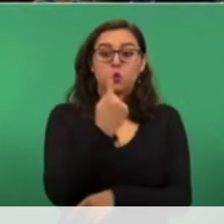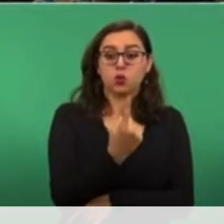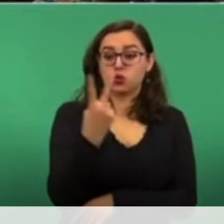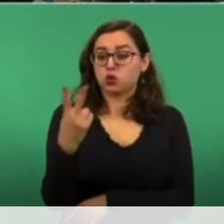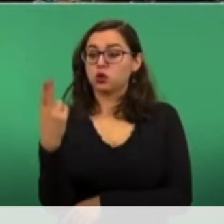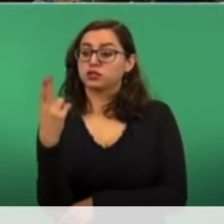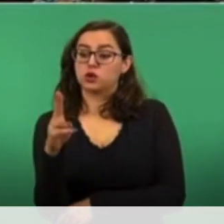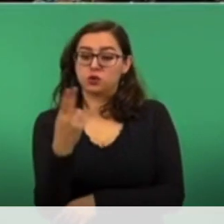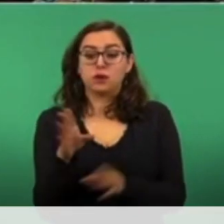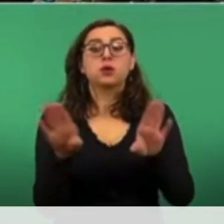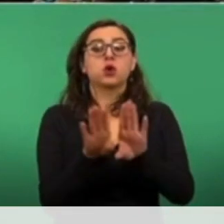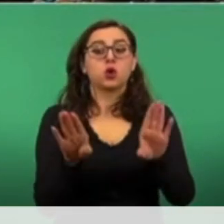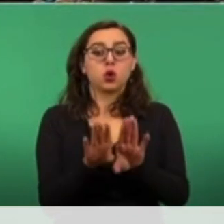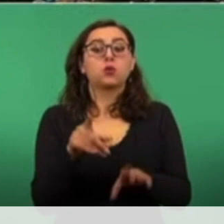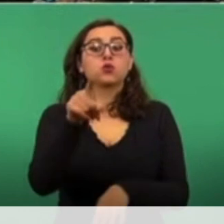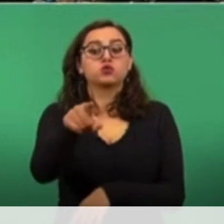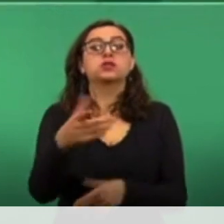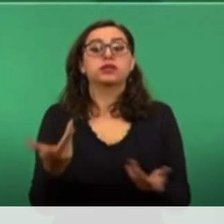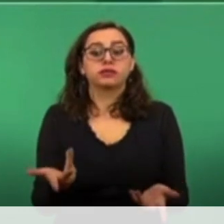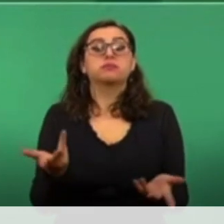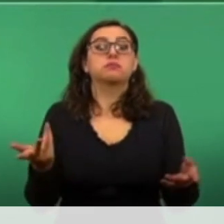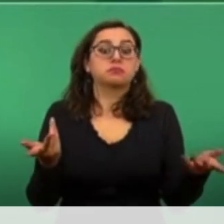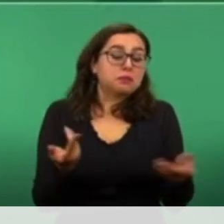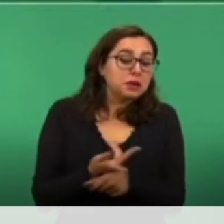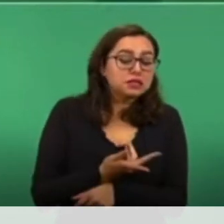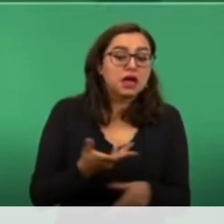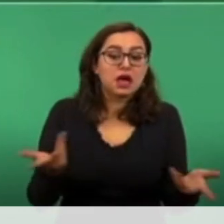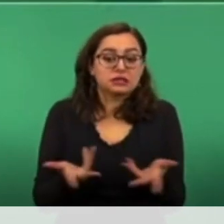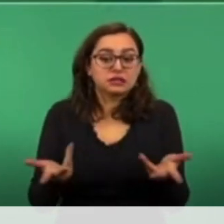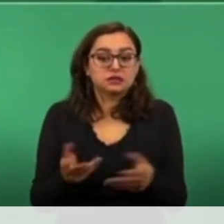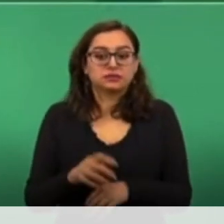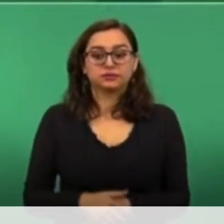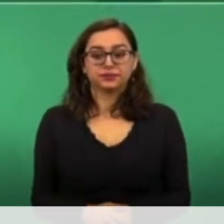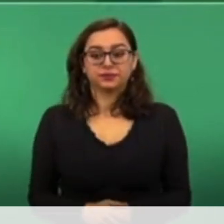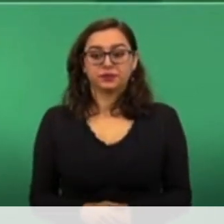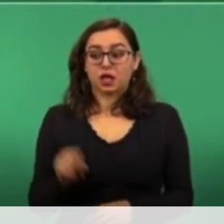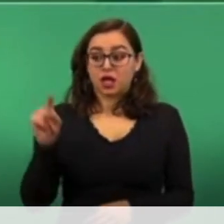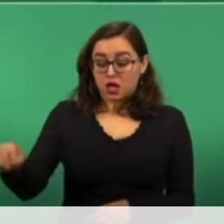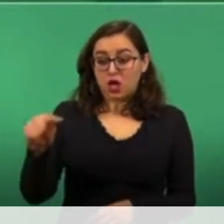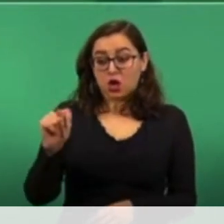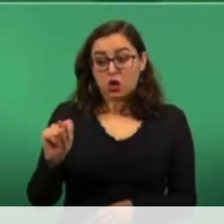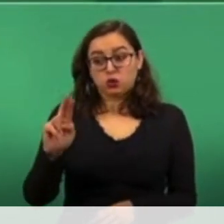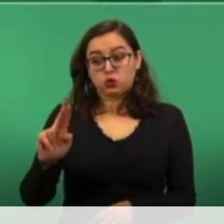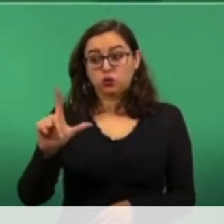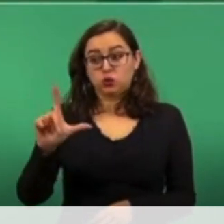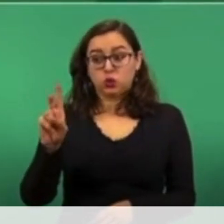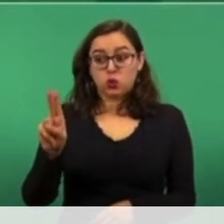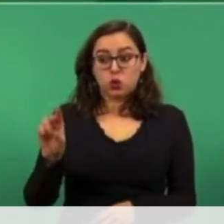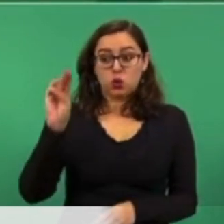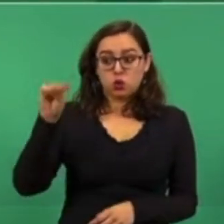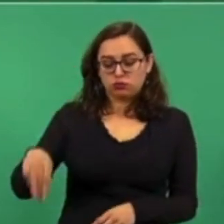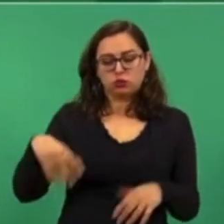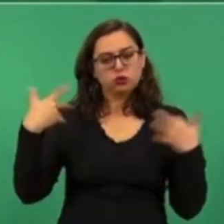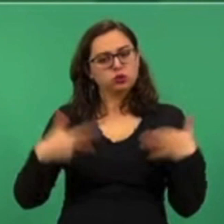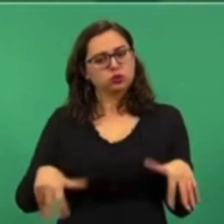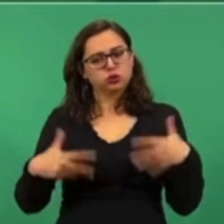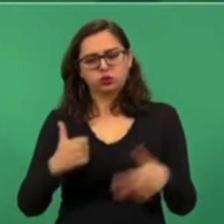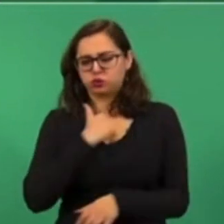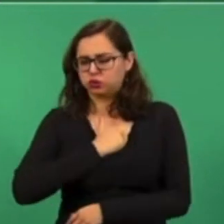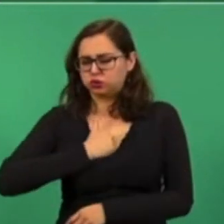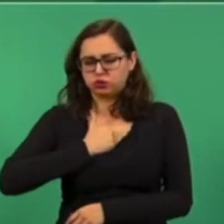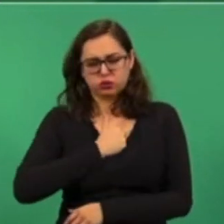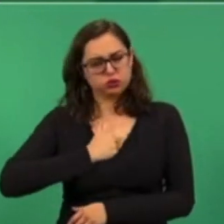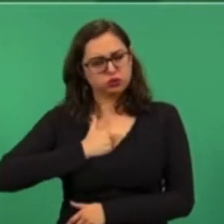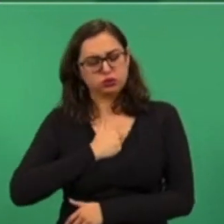Bueno, pues que es muy lamentable lo sucedido en Tulum, ya se está haciendo la investigación,